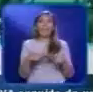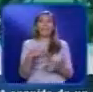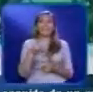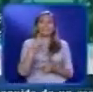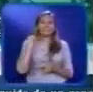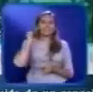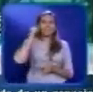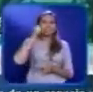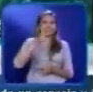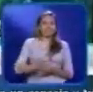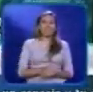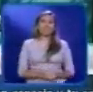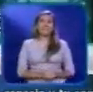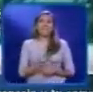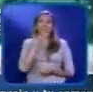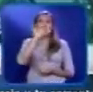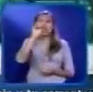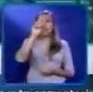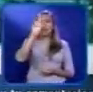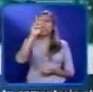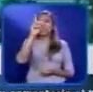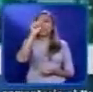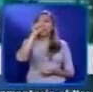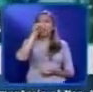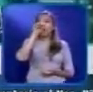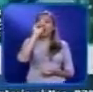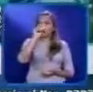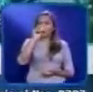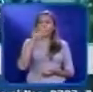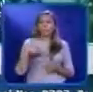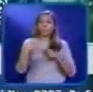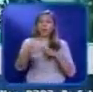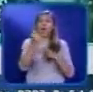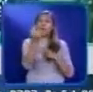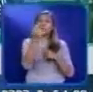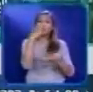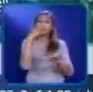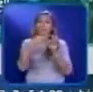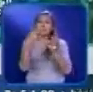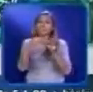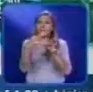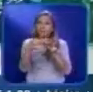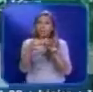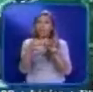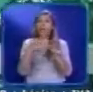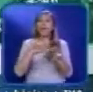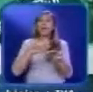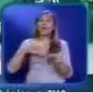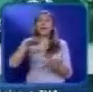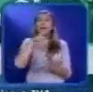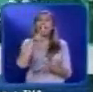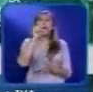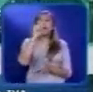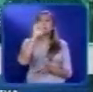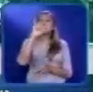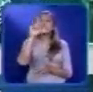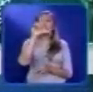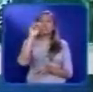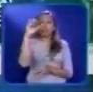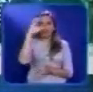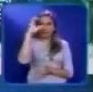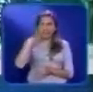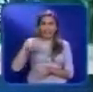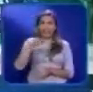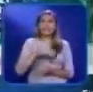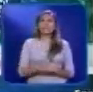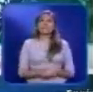Así es, hablamos de Jordano quien se estará presentando el próximo 11 de septiembre en el anfiteatro de Latillo en un único recital antes de